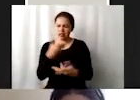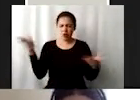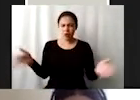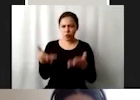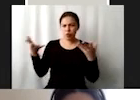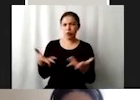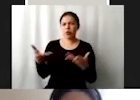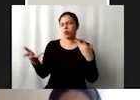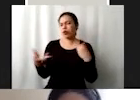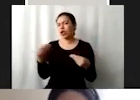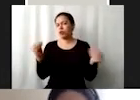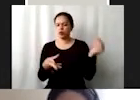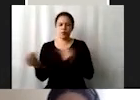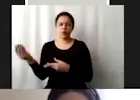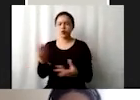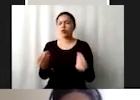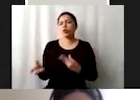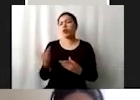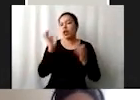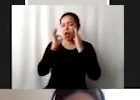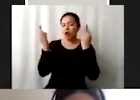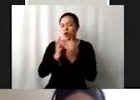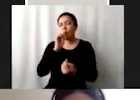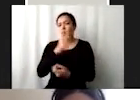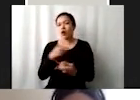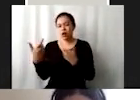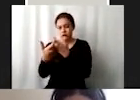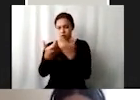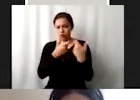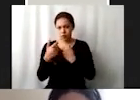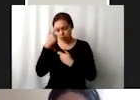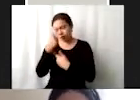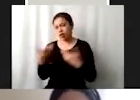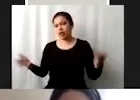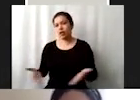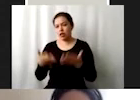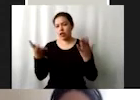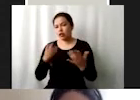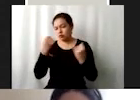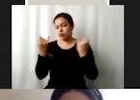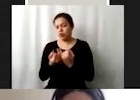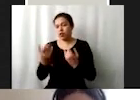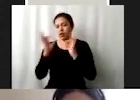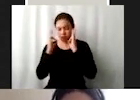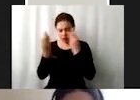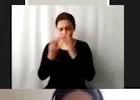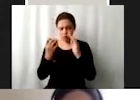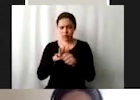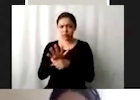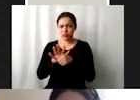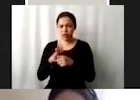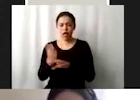diversas fuentes mediante la mejora de la cooperación para el desarrollo, proporcionando medios suficientes, previsibles,